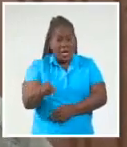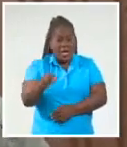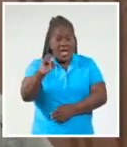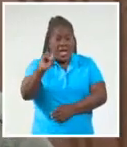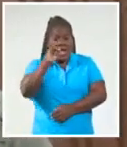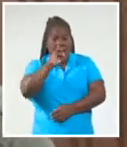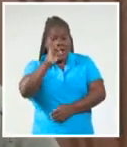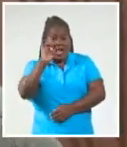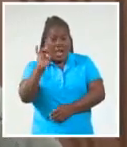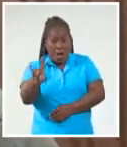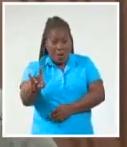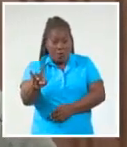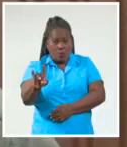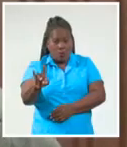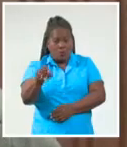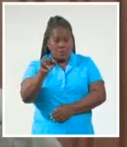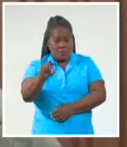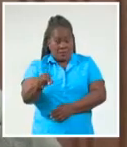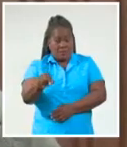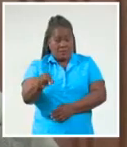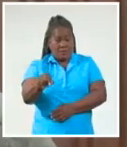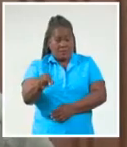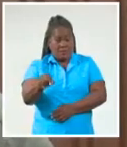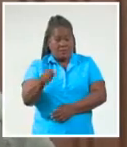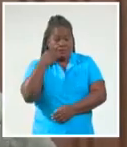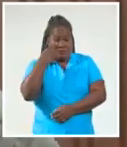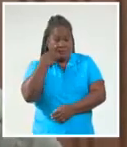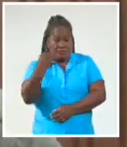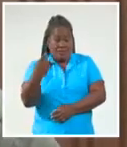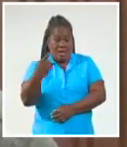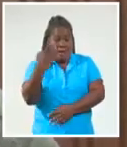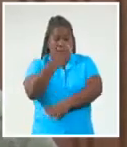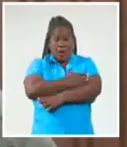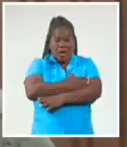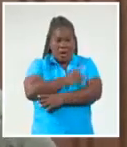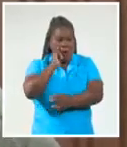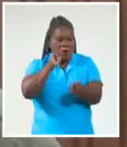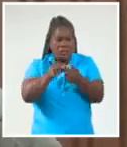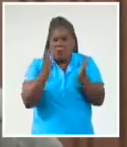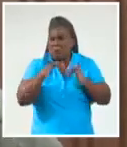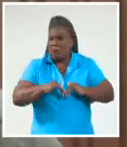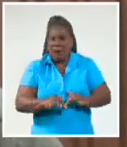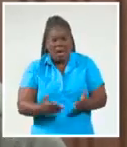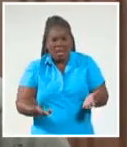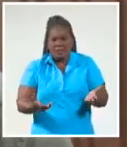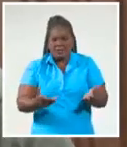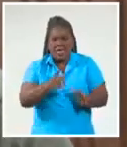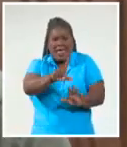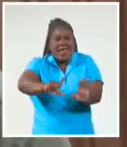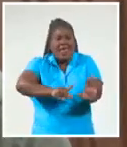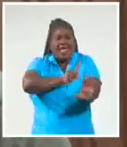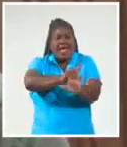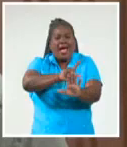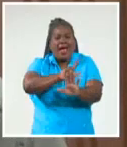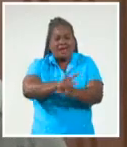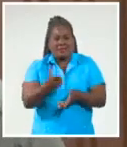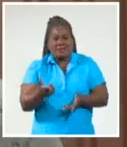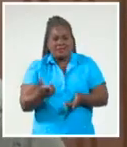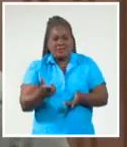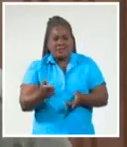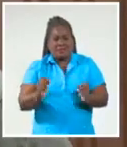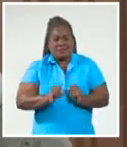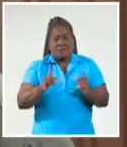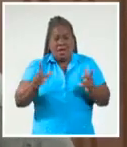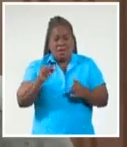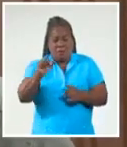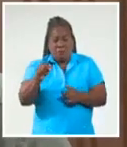completamente unidas entre ellos, que ese bloqueo no tiene sentido, ni legalidad. Pero es escandaloso porque es más